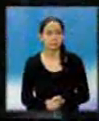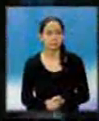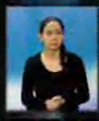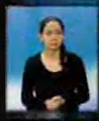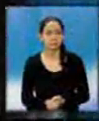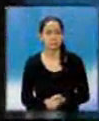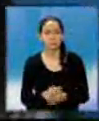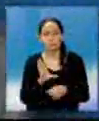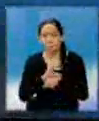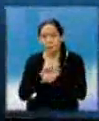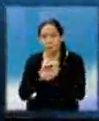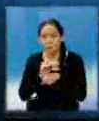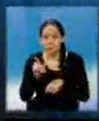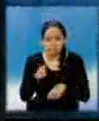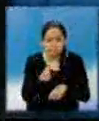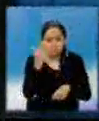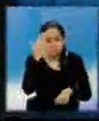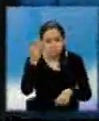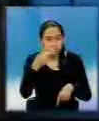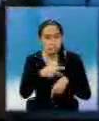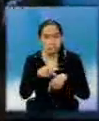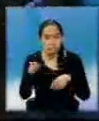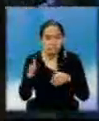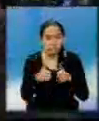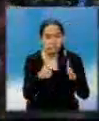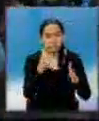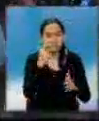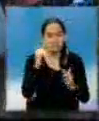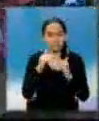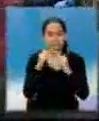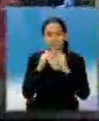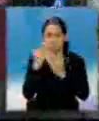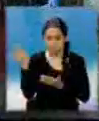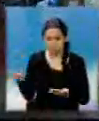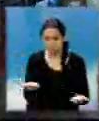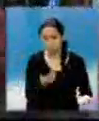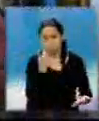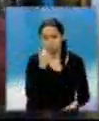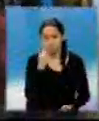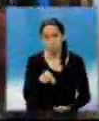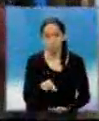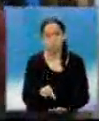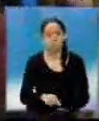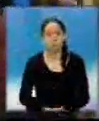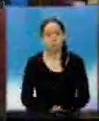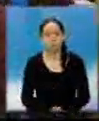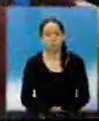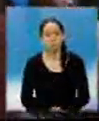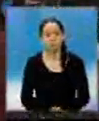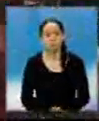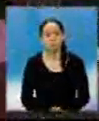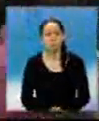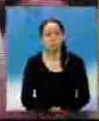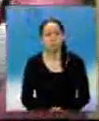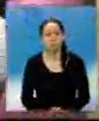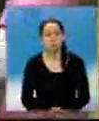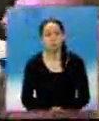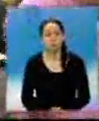Buenas tardes. Acá es el lugar